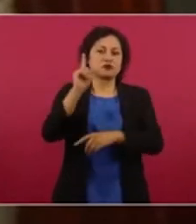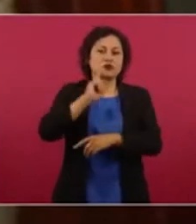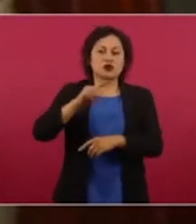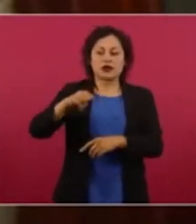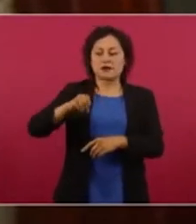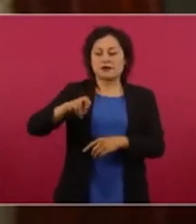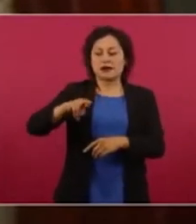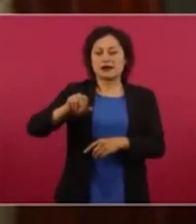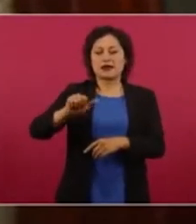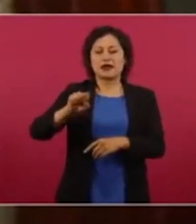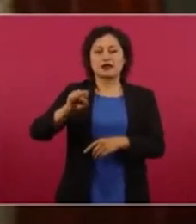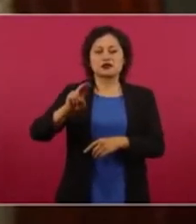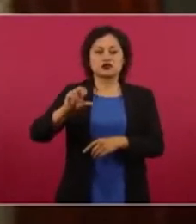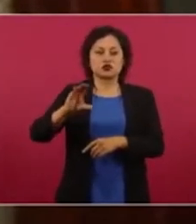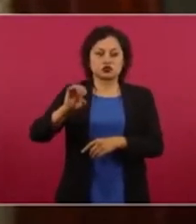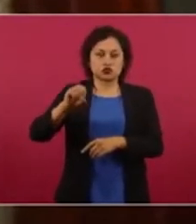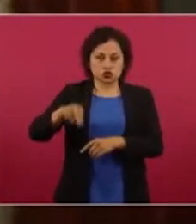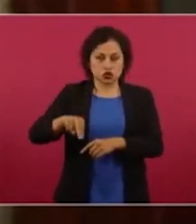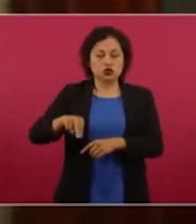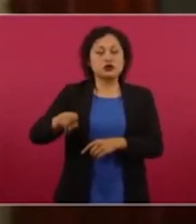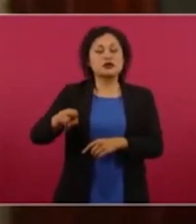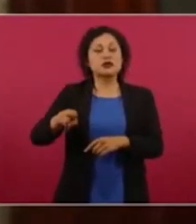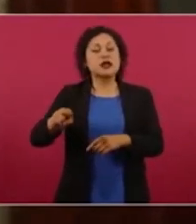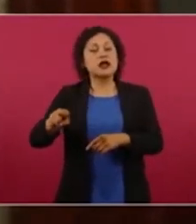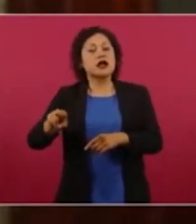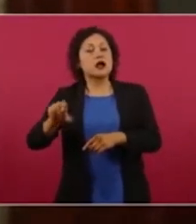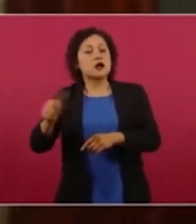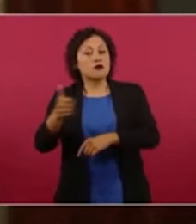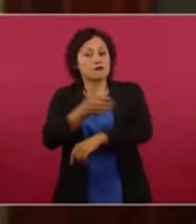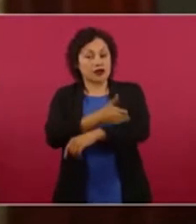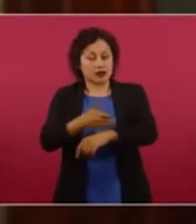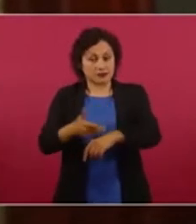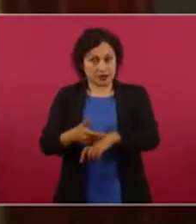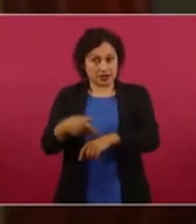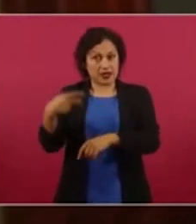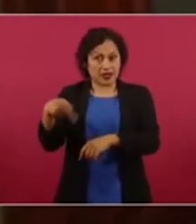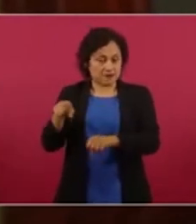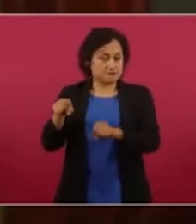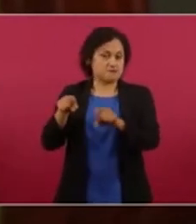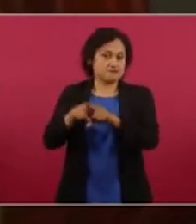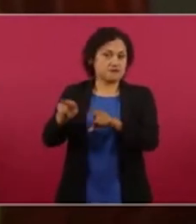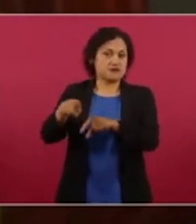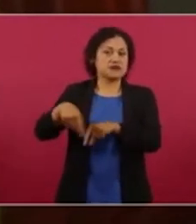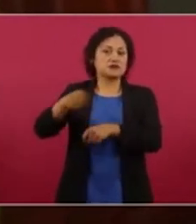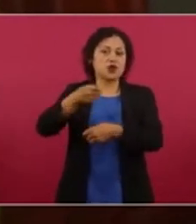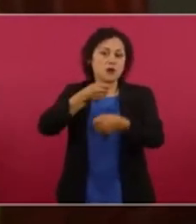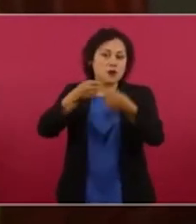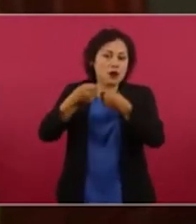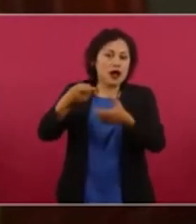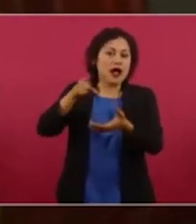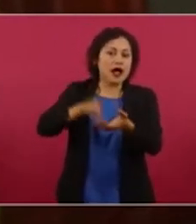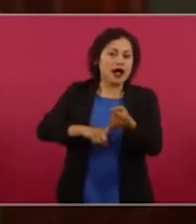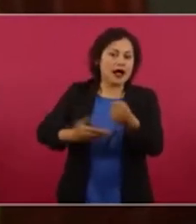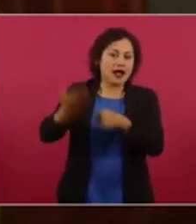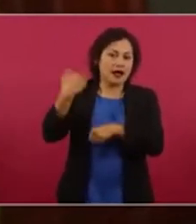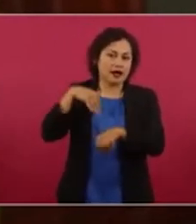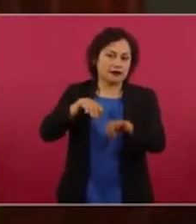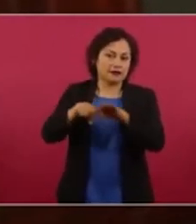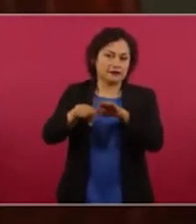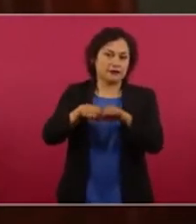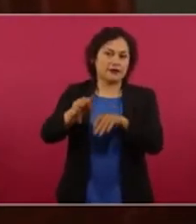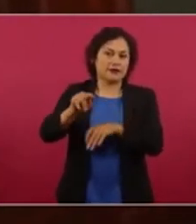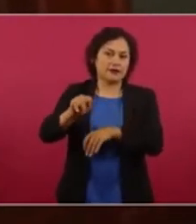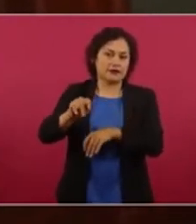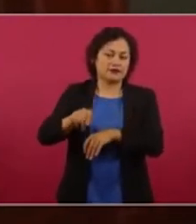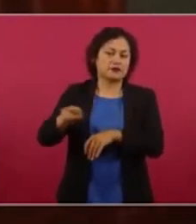Arunburuzabala y la familia del conductor estelar de ese entonces de Televisa Joaquín López Dóriga